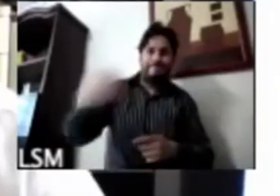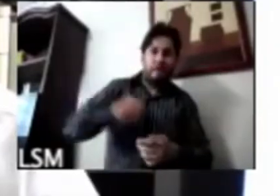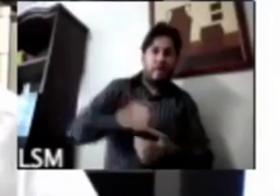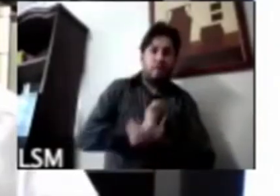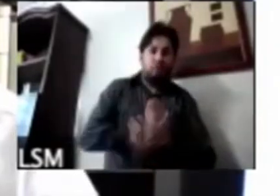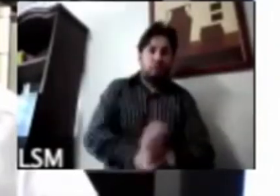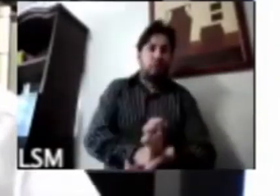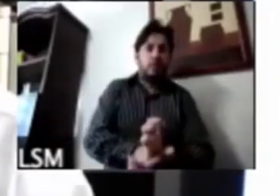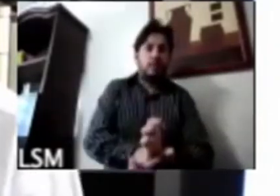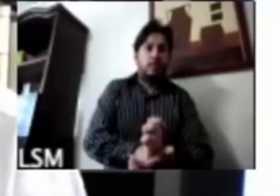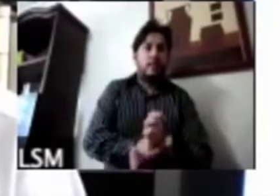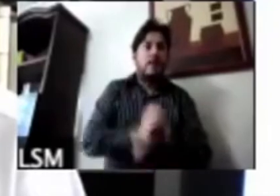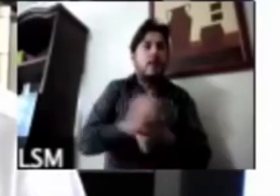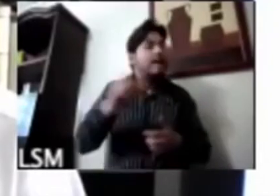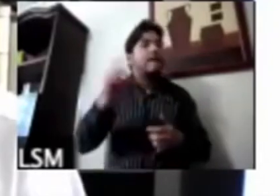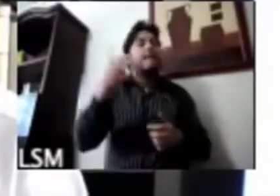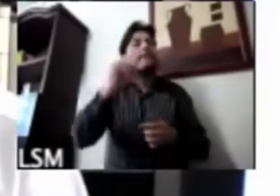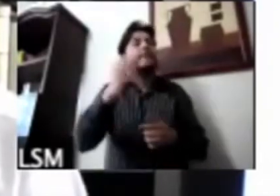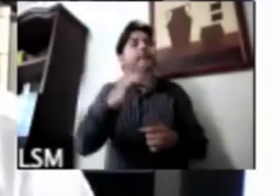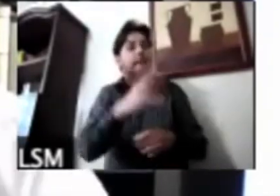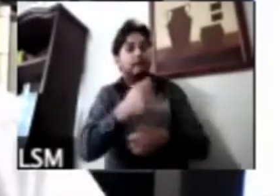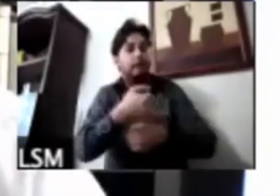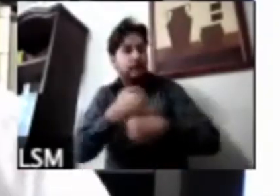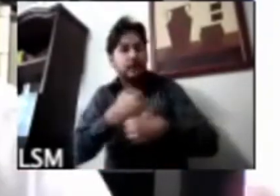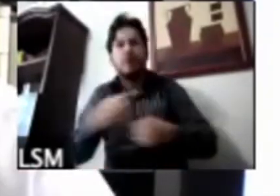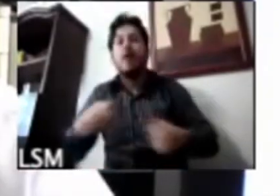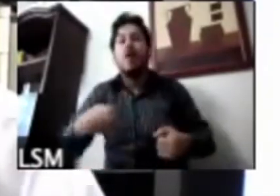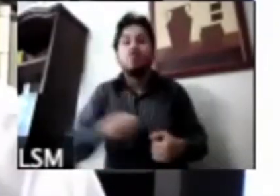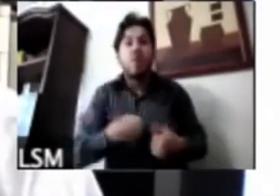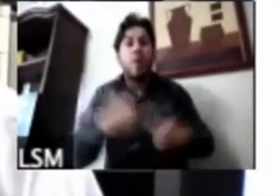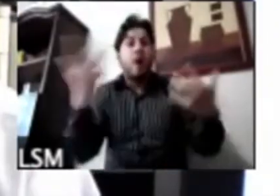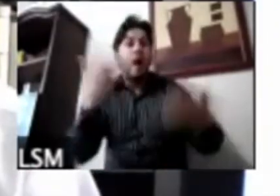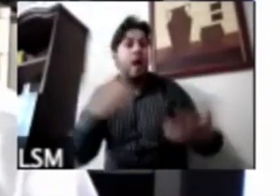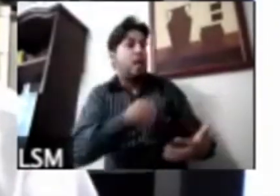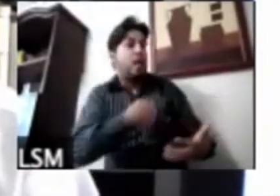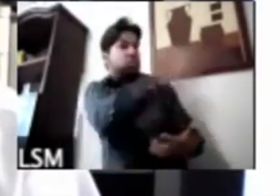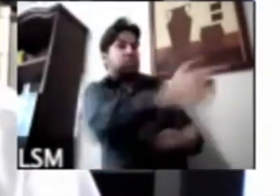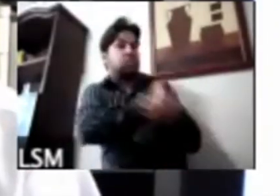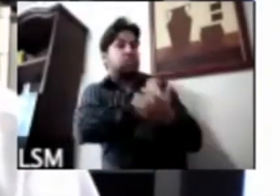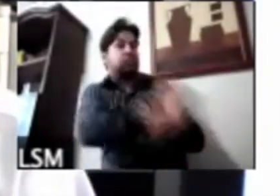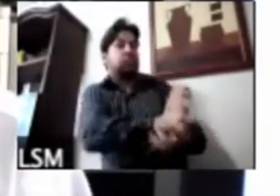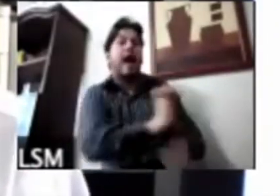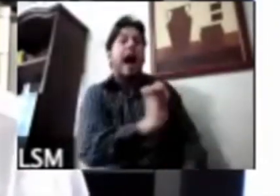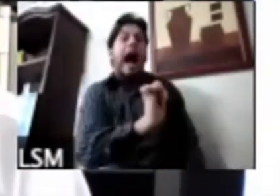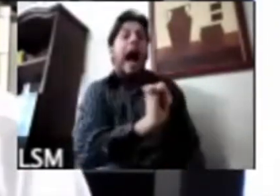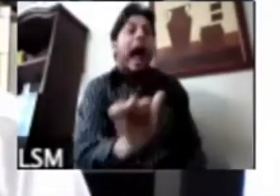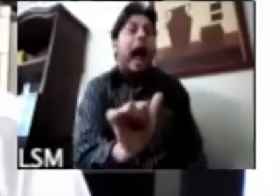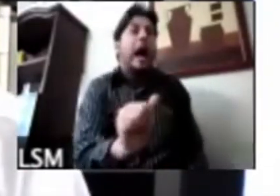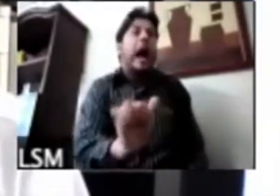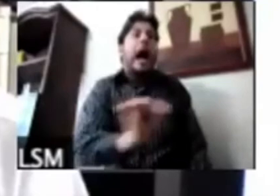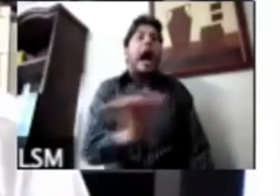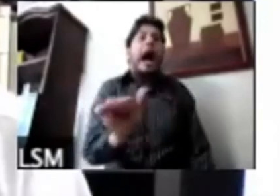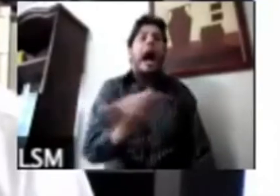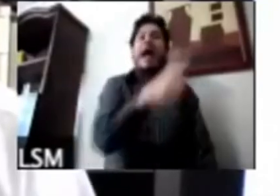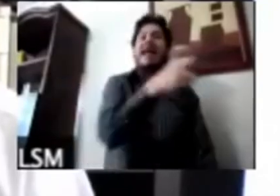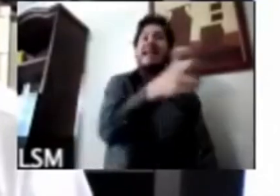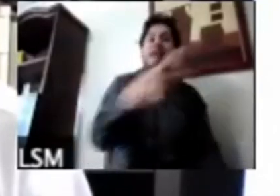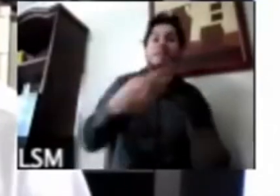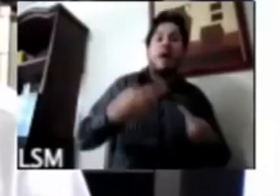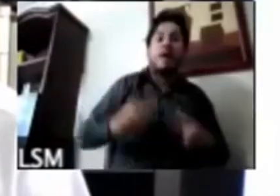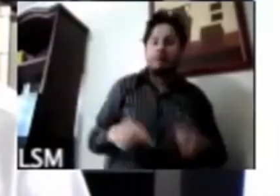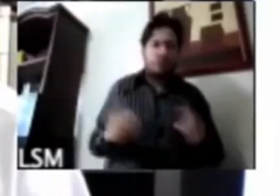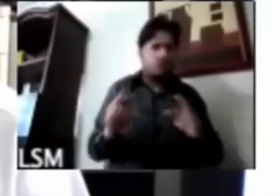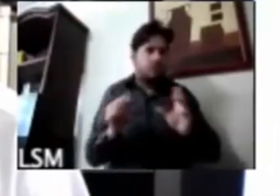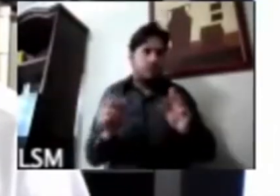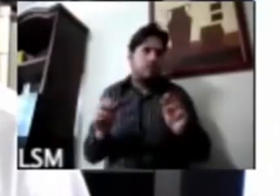abierta nadie en una encuesta te va a decir yo estoy discriminando a a este personal pero